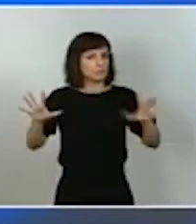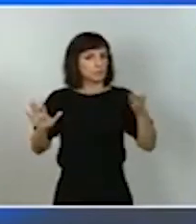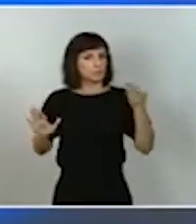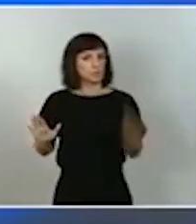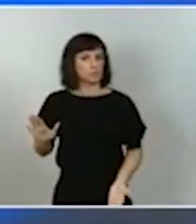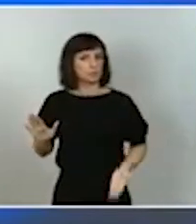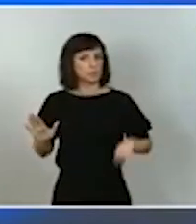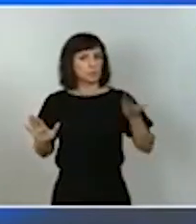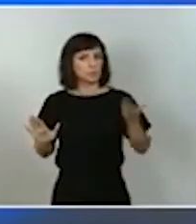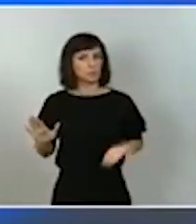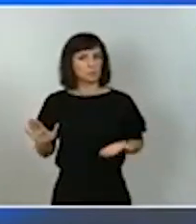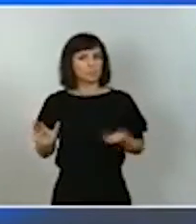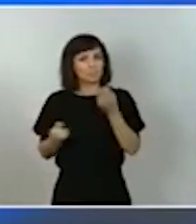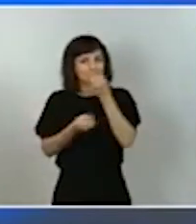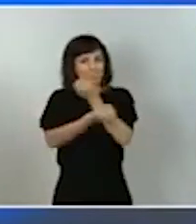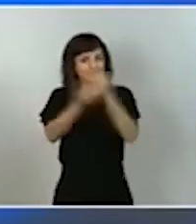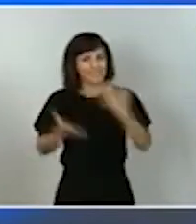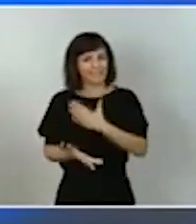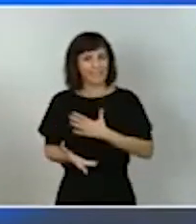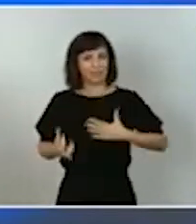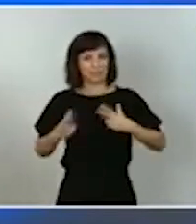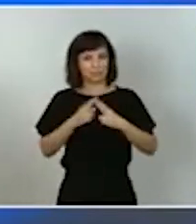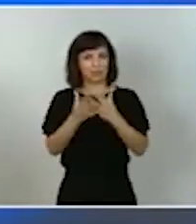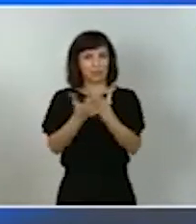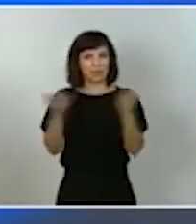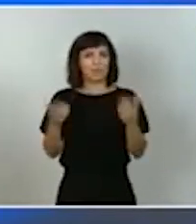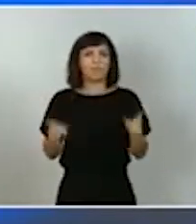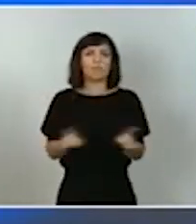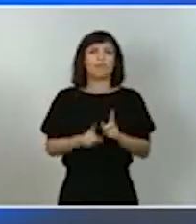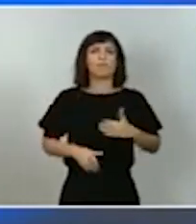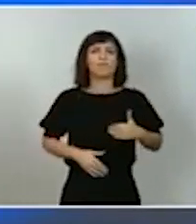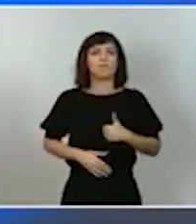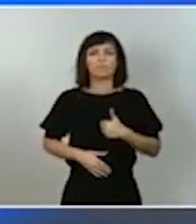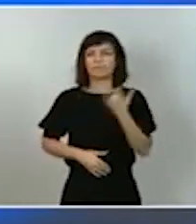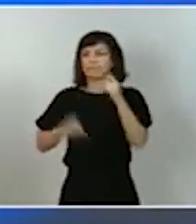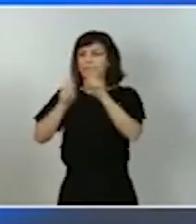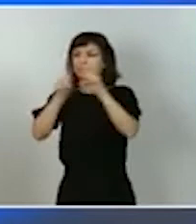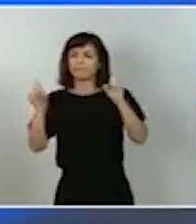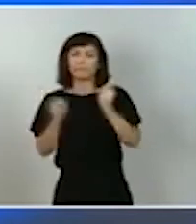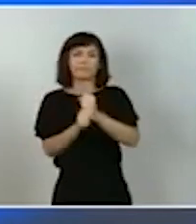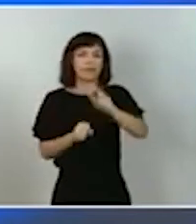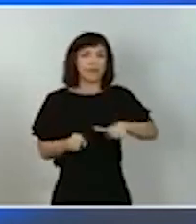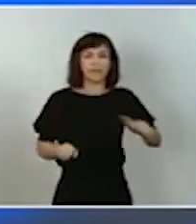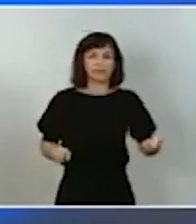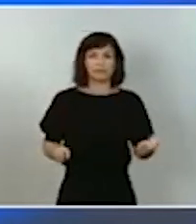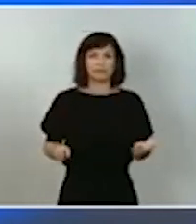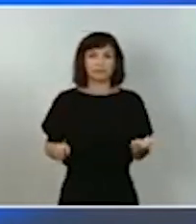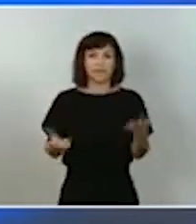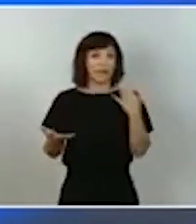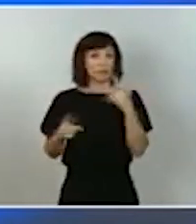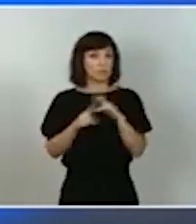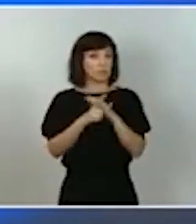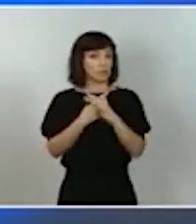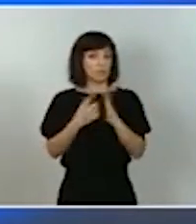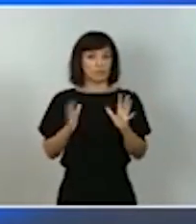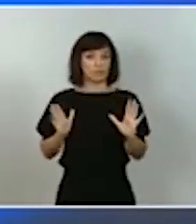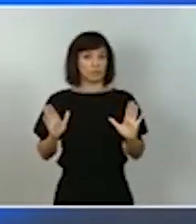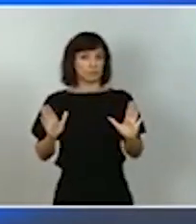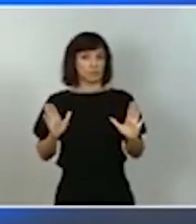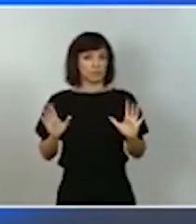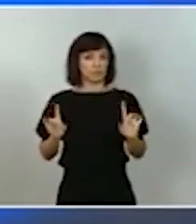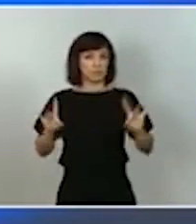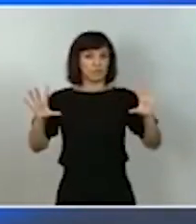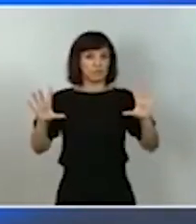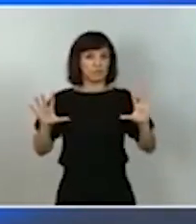trasladar al conjunto de ciudadanos sean empresarios trabajadores estamos en una encrucijada decisiva millones y millones de